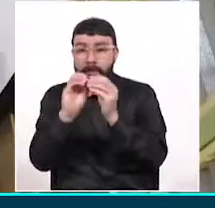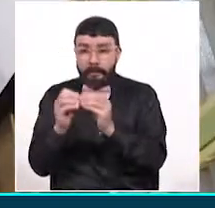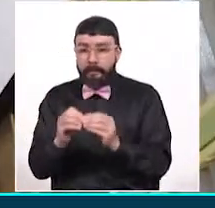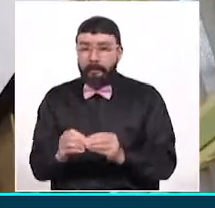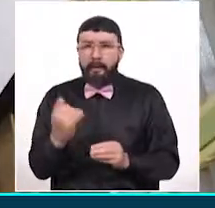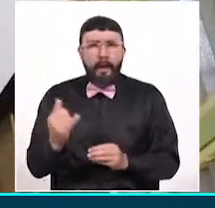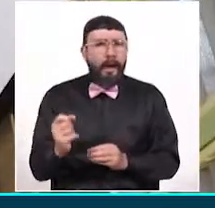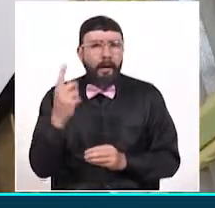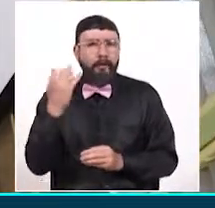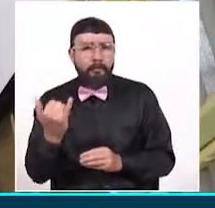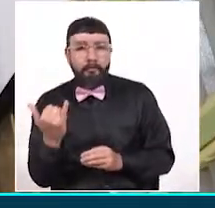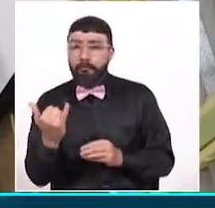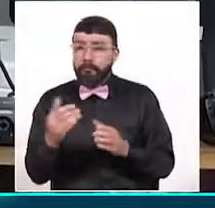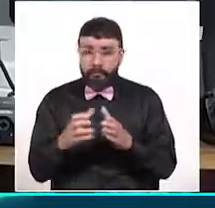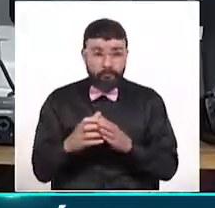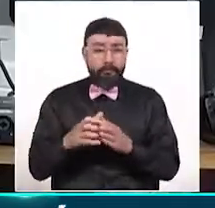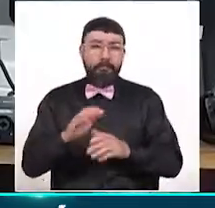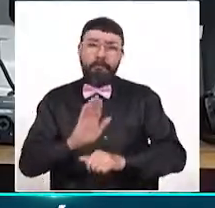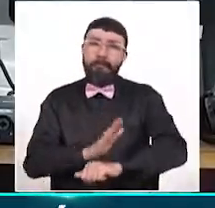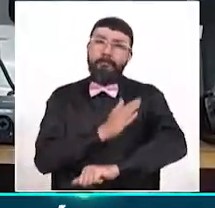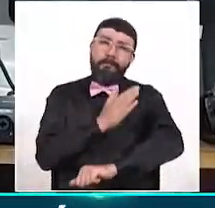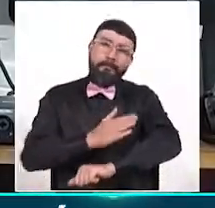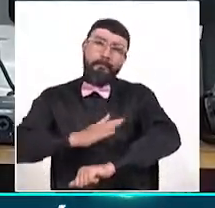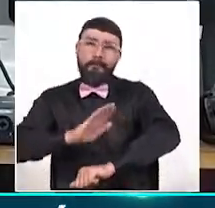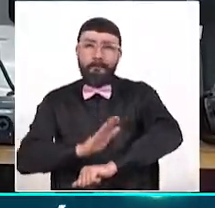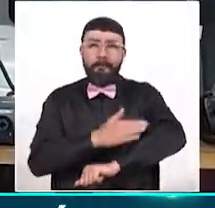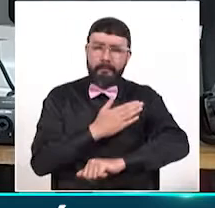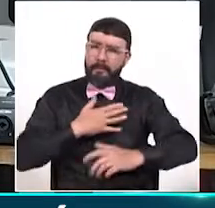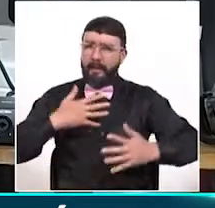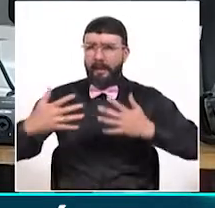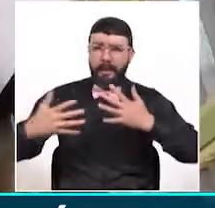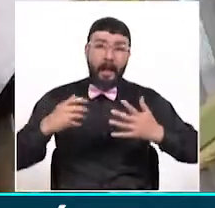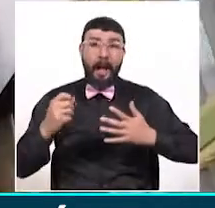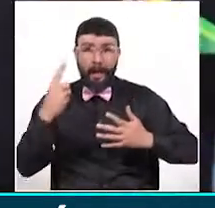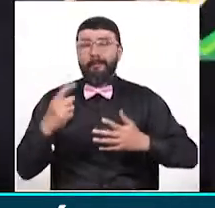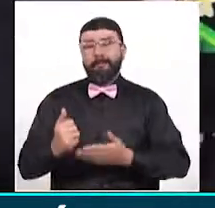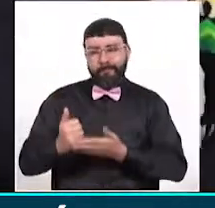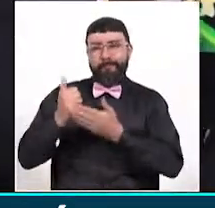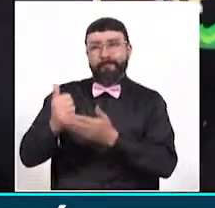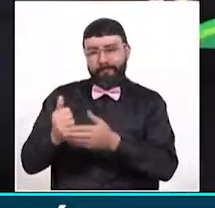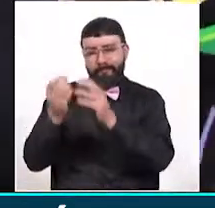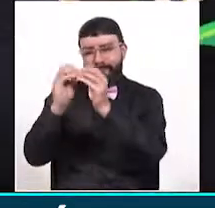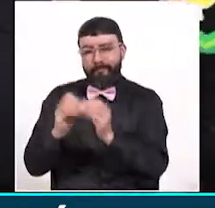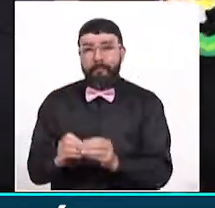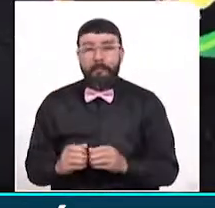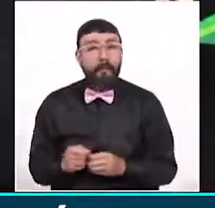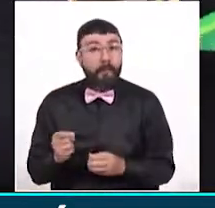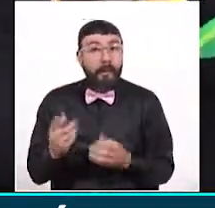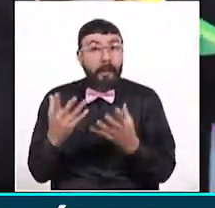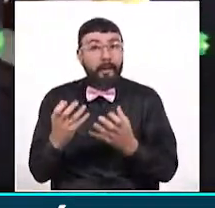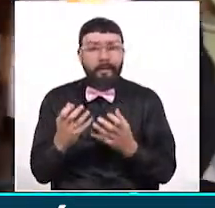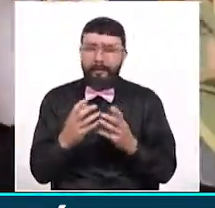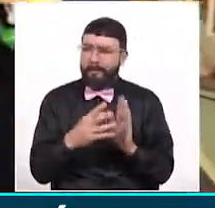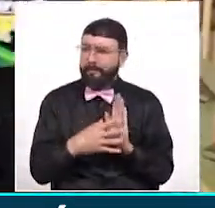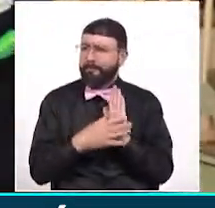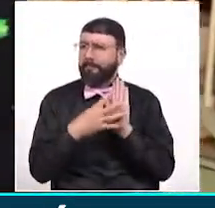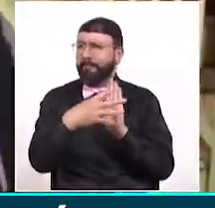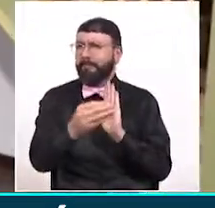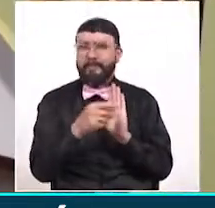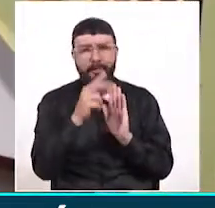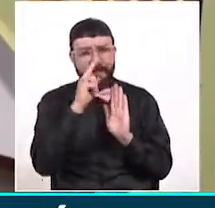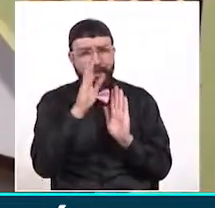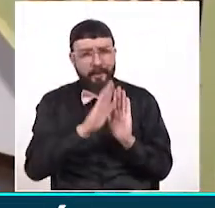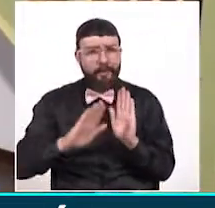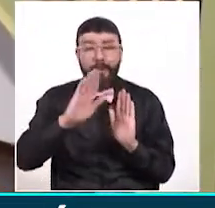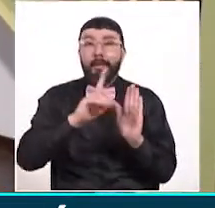obras coreomusicales de dramaturgia para la danza. Pretenden ser un referente artístico a nivel nacional e